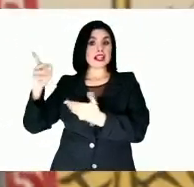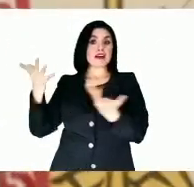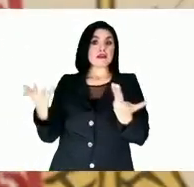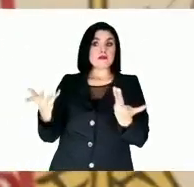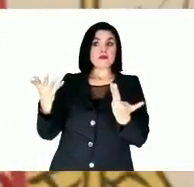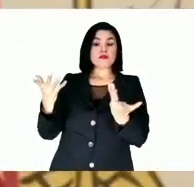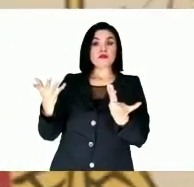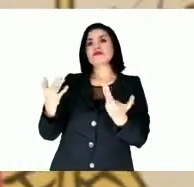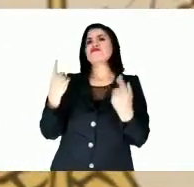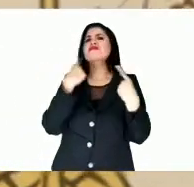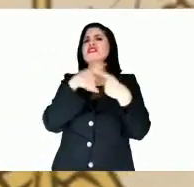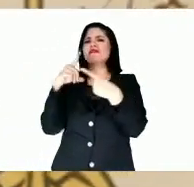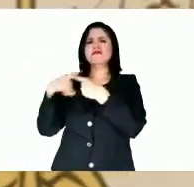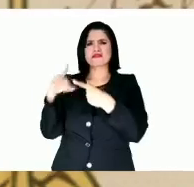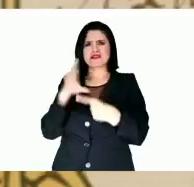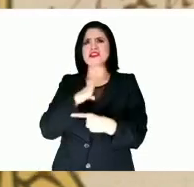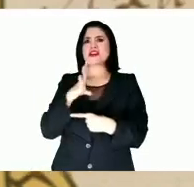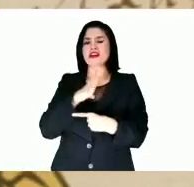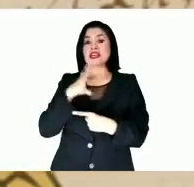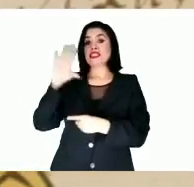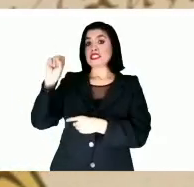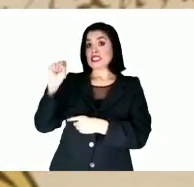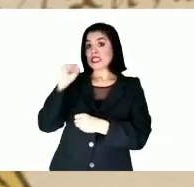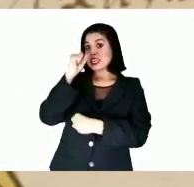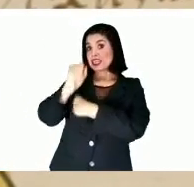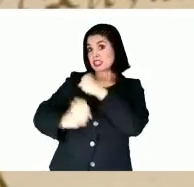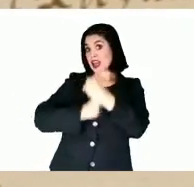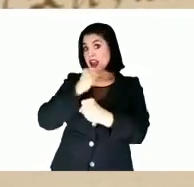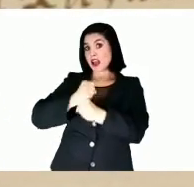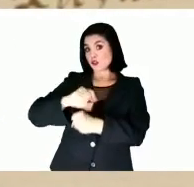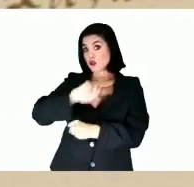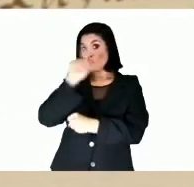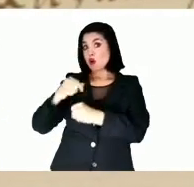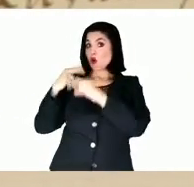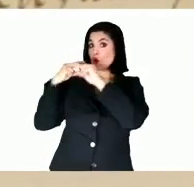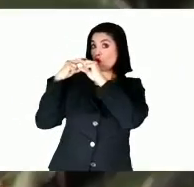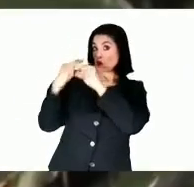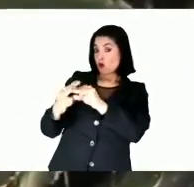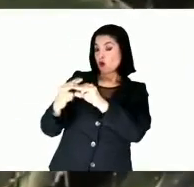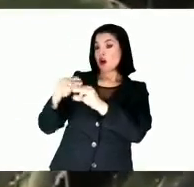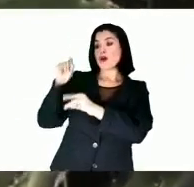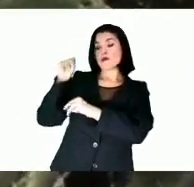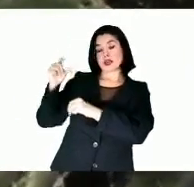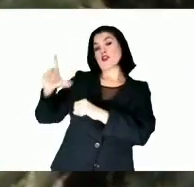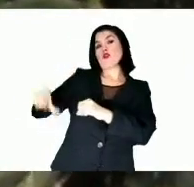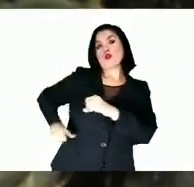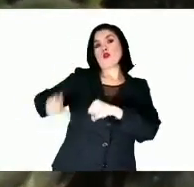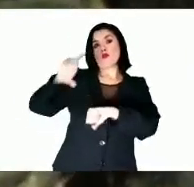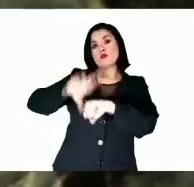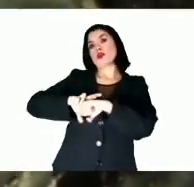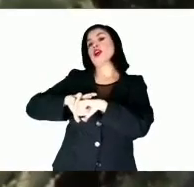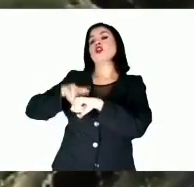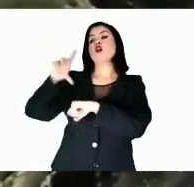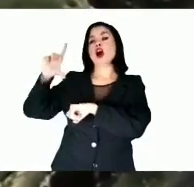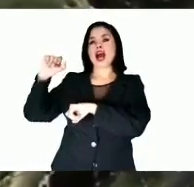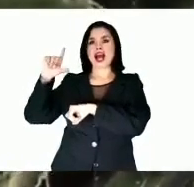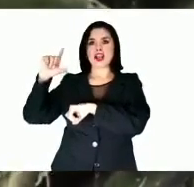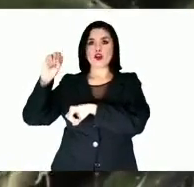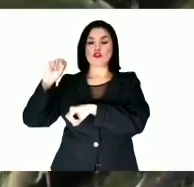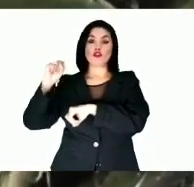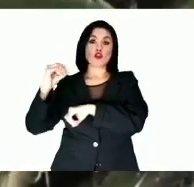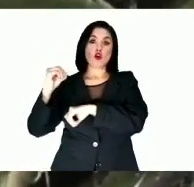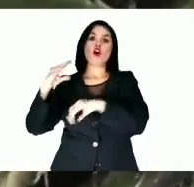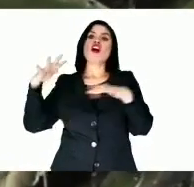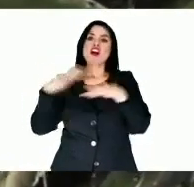60 años después y durante el gobierno de Alonso Daxayacatl, hijo de Cuitlahuac, el paisaje había cambiado según quedó registrado